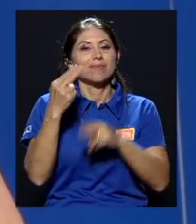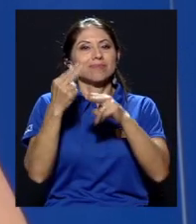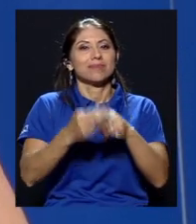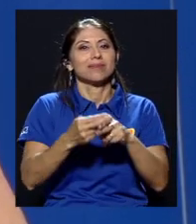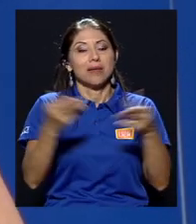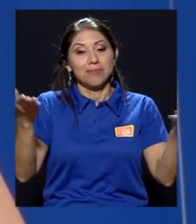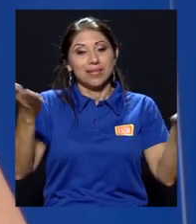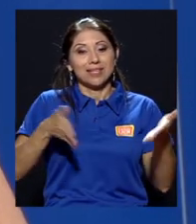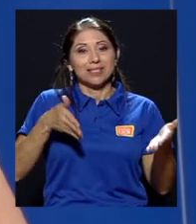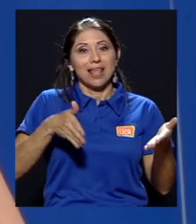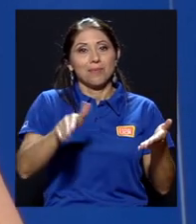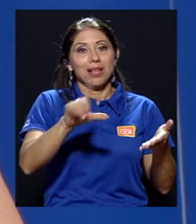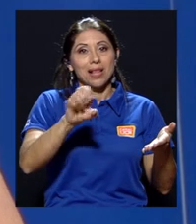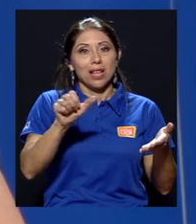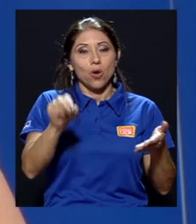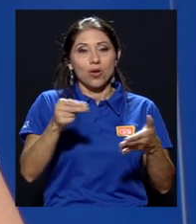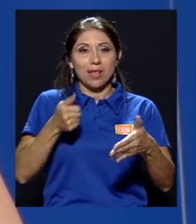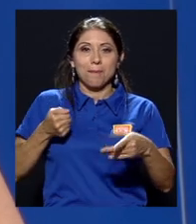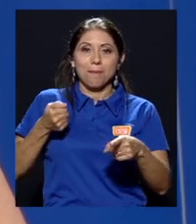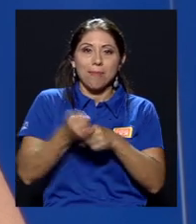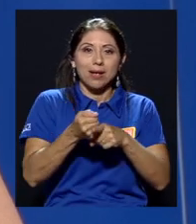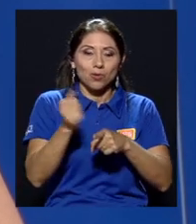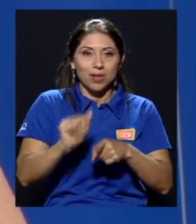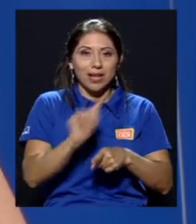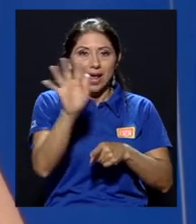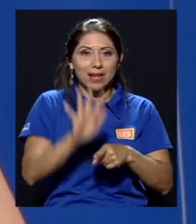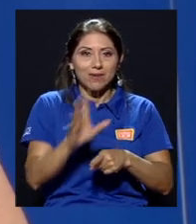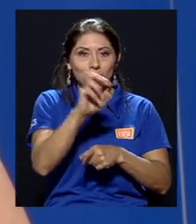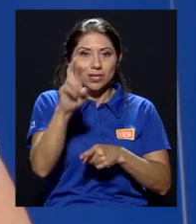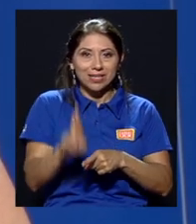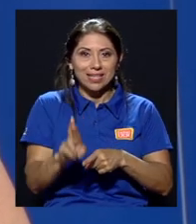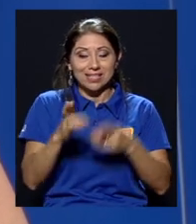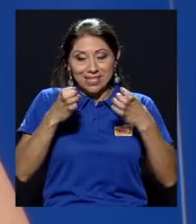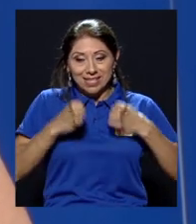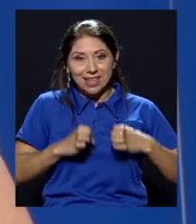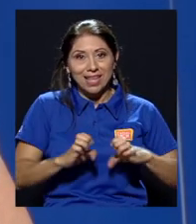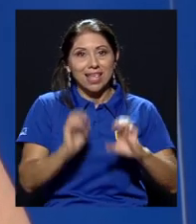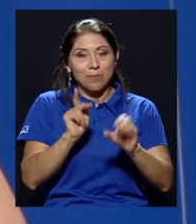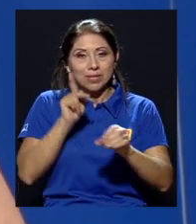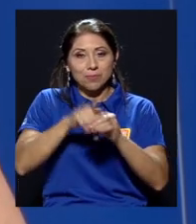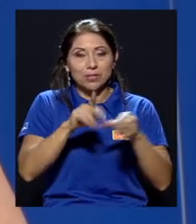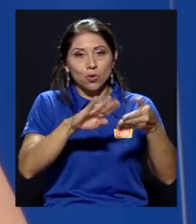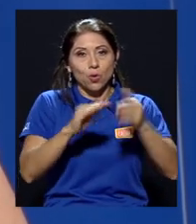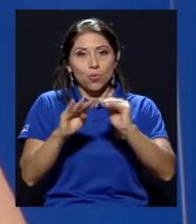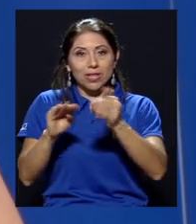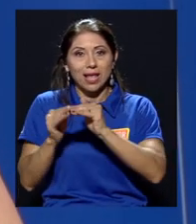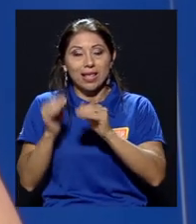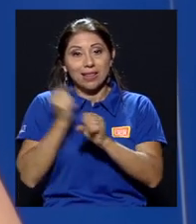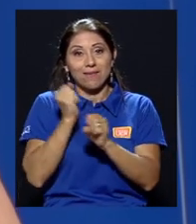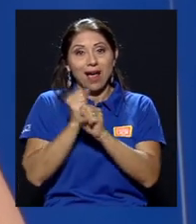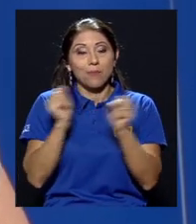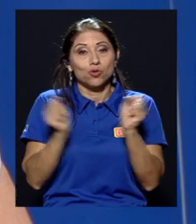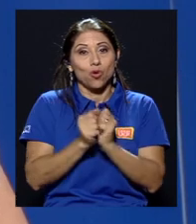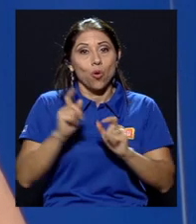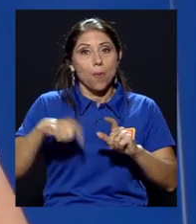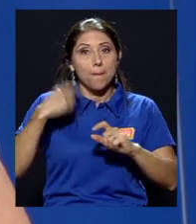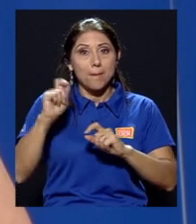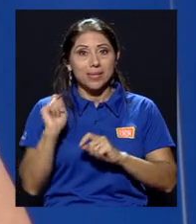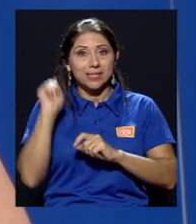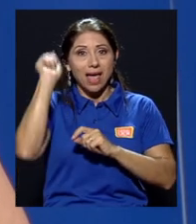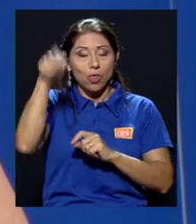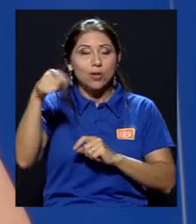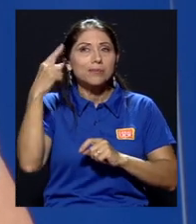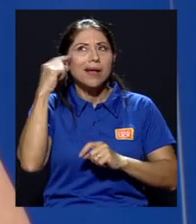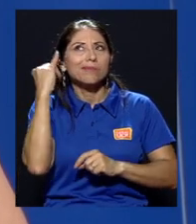impacto en el caribe costarricense. Una estrategia de participación comunitaria. Trabajamos con la Asociación de Pescadores en la creación de una estrategia